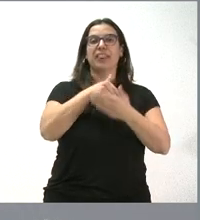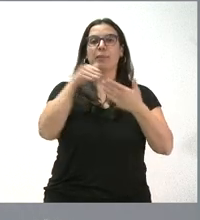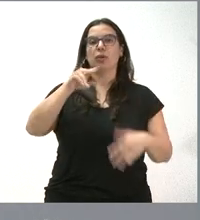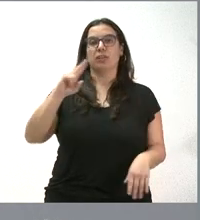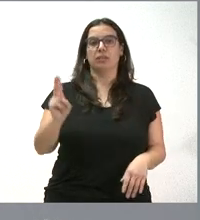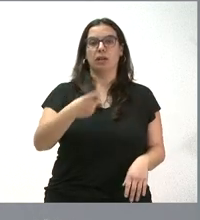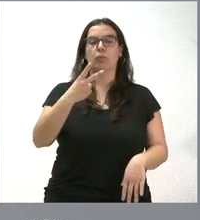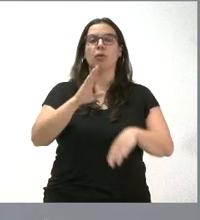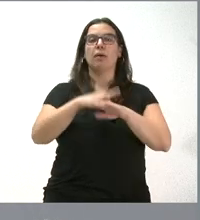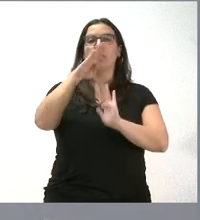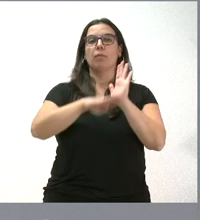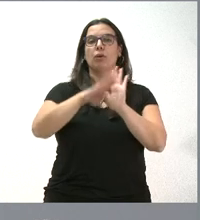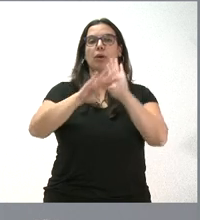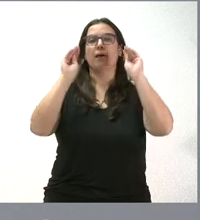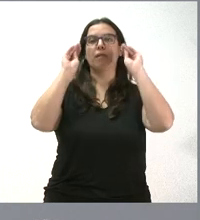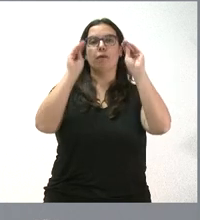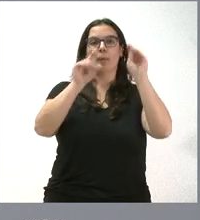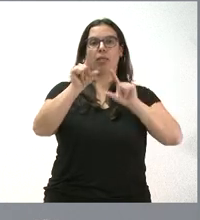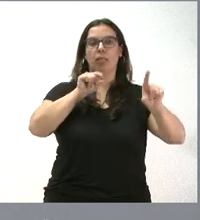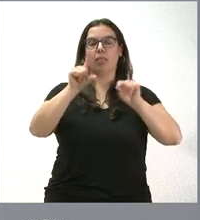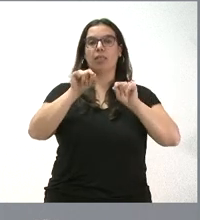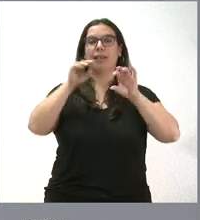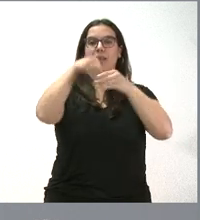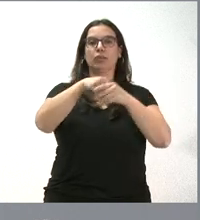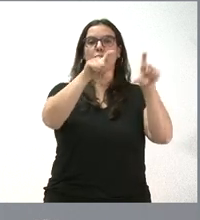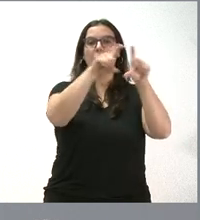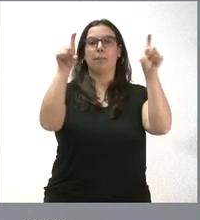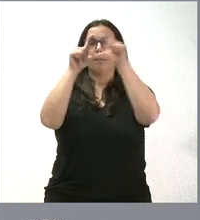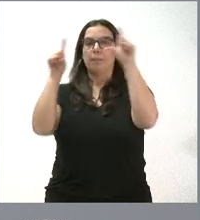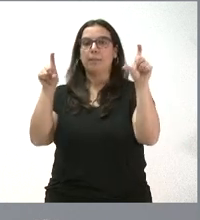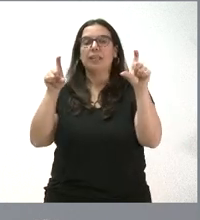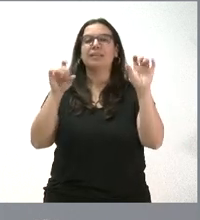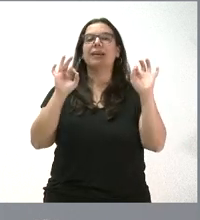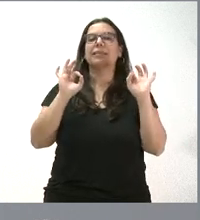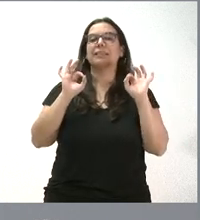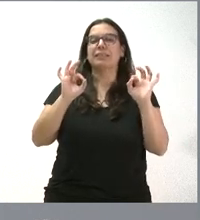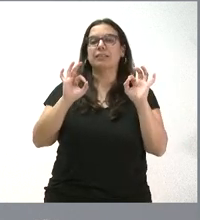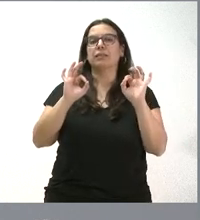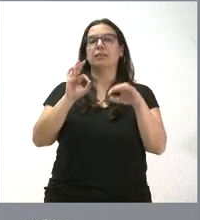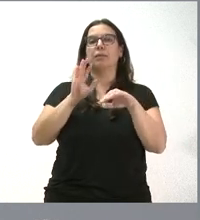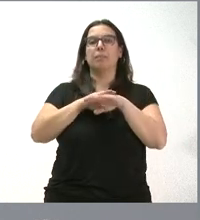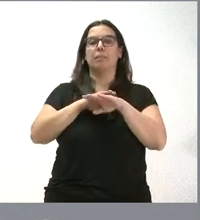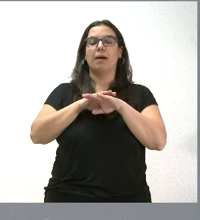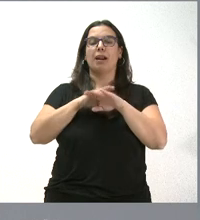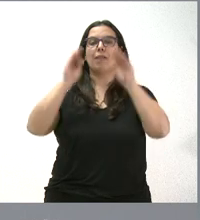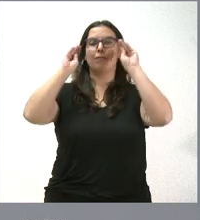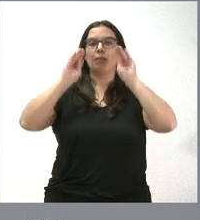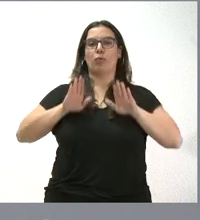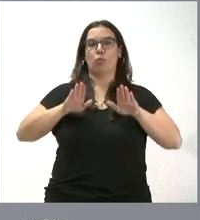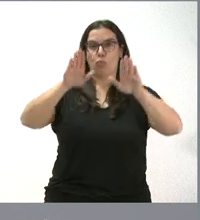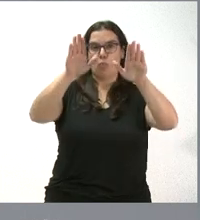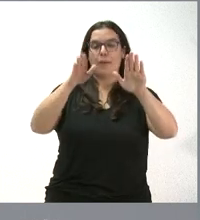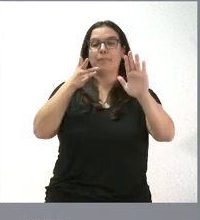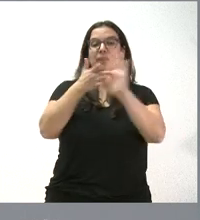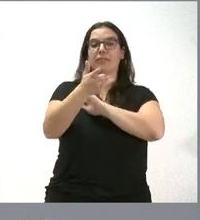euros para el programa de formación a la carta en empresas con carácter dual. Es una aportación